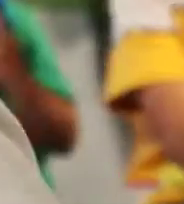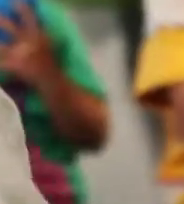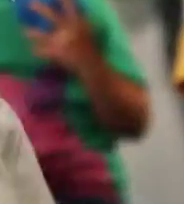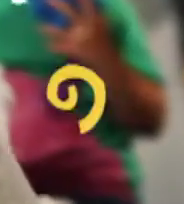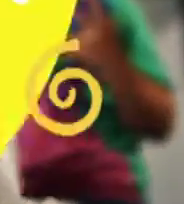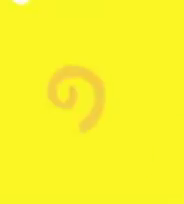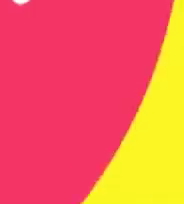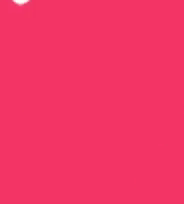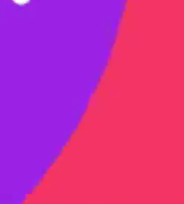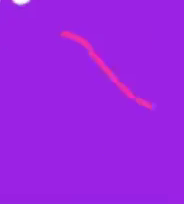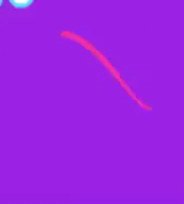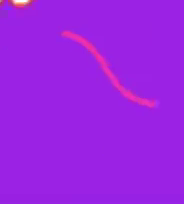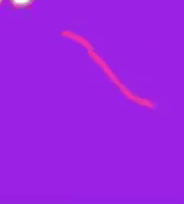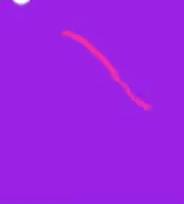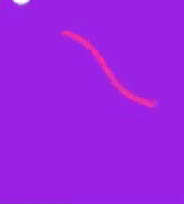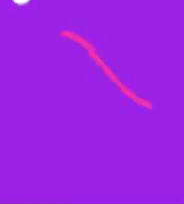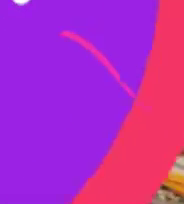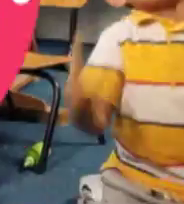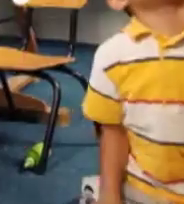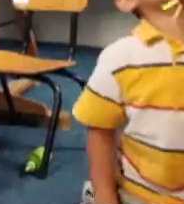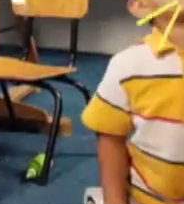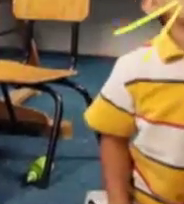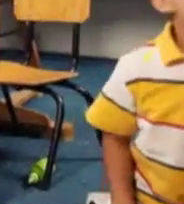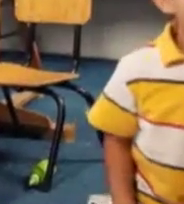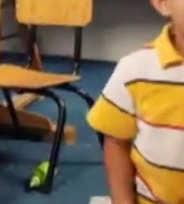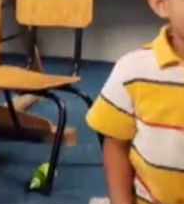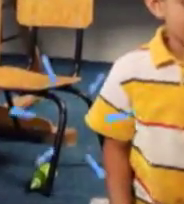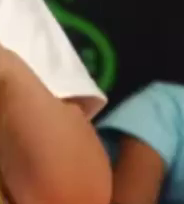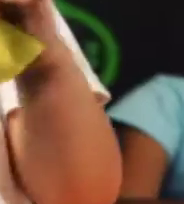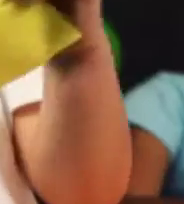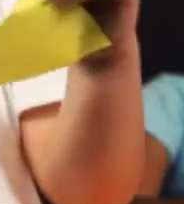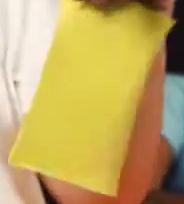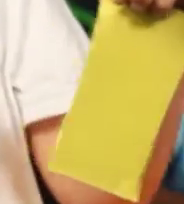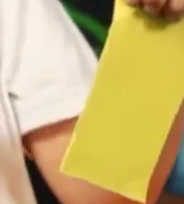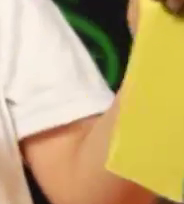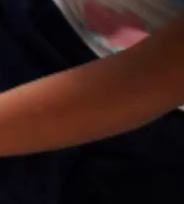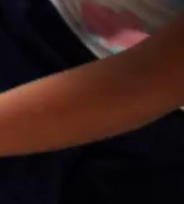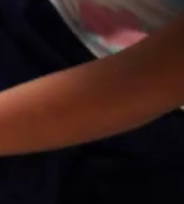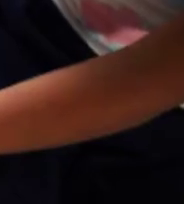¡Así suena el ¡Así suena el